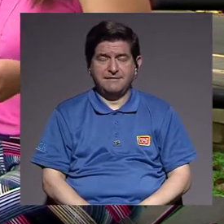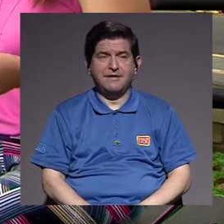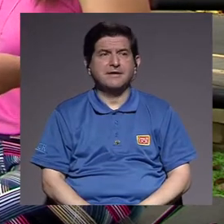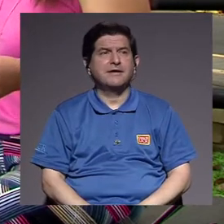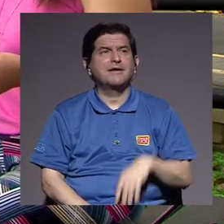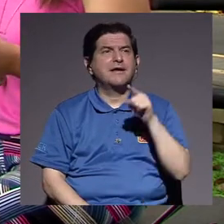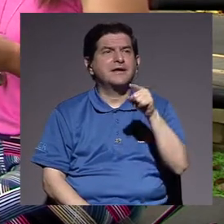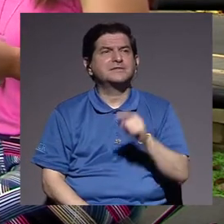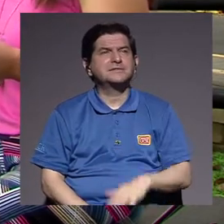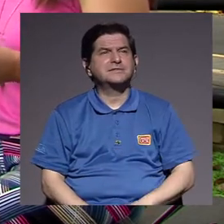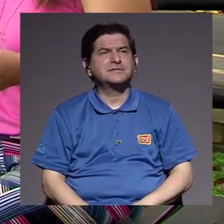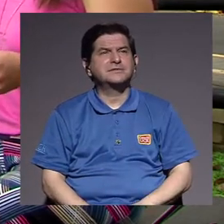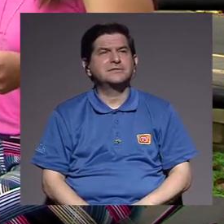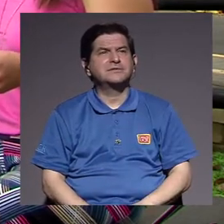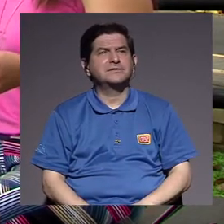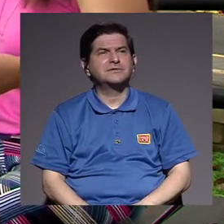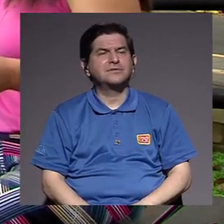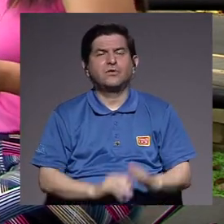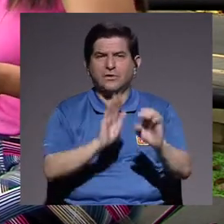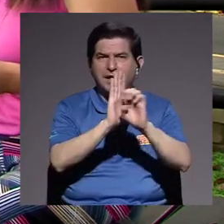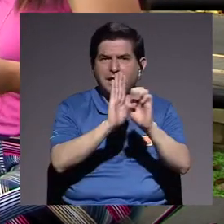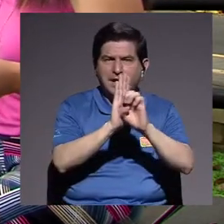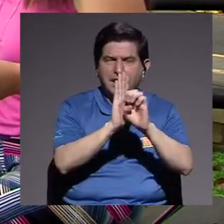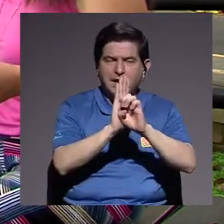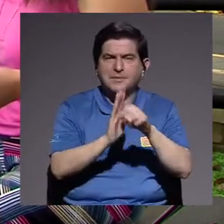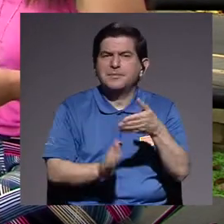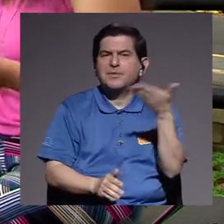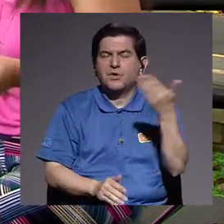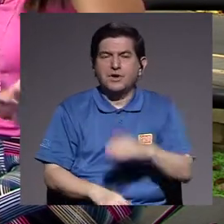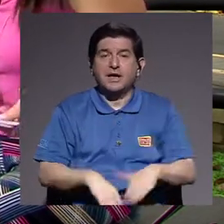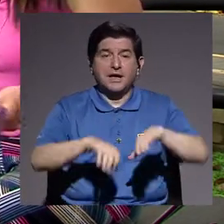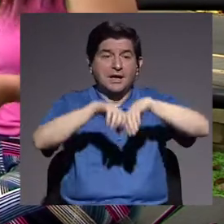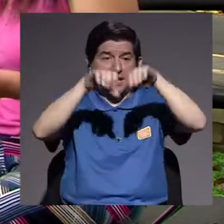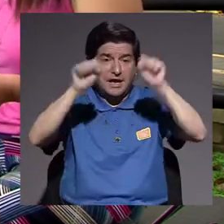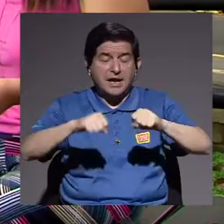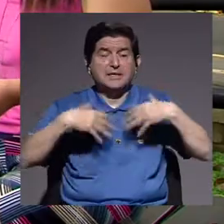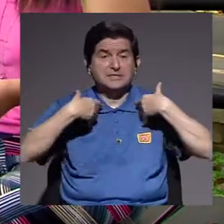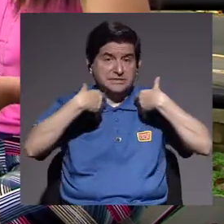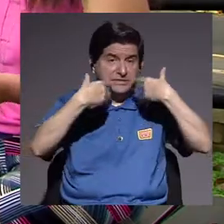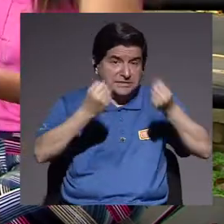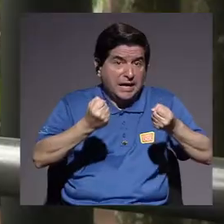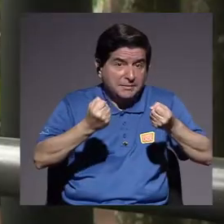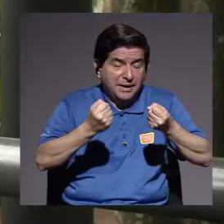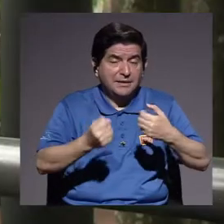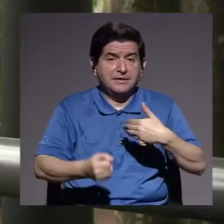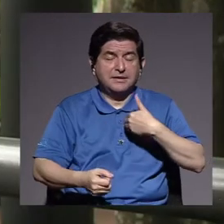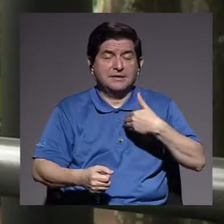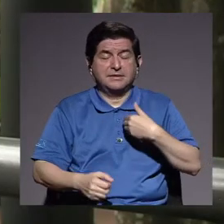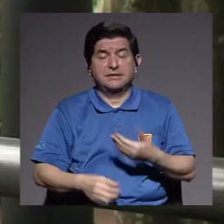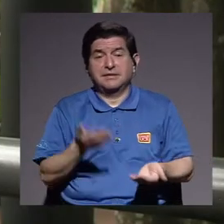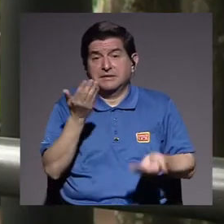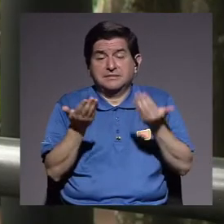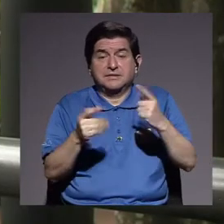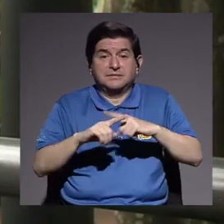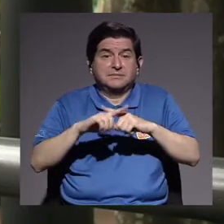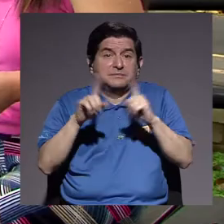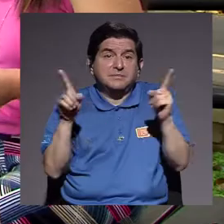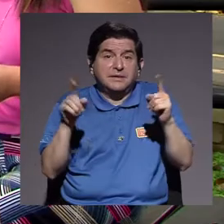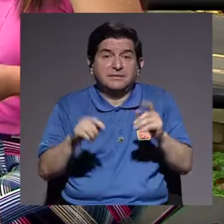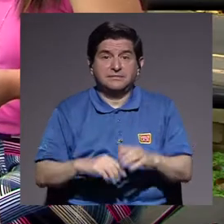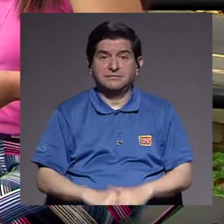este caso, en función o ejemplificado, en el sistema de salud, ¿verdad? Que es lo que tenemos más, pero